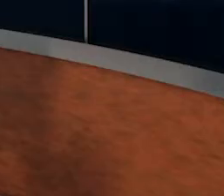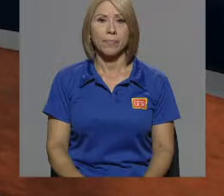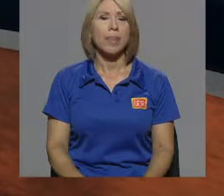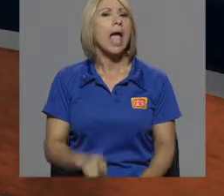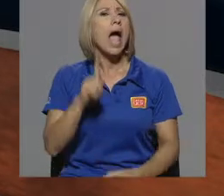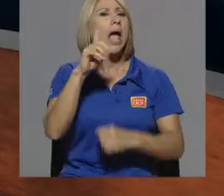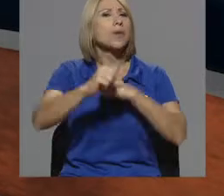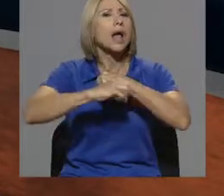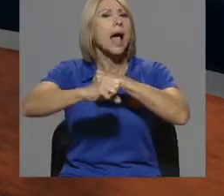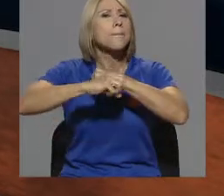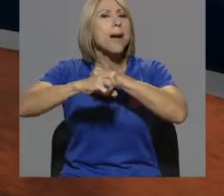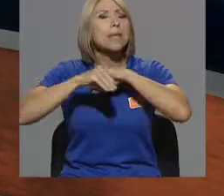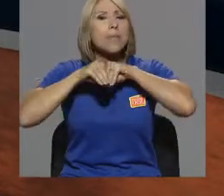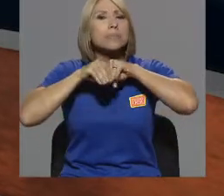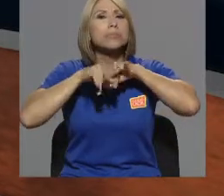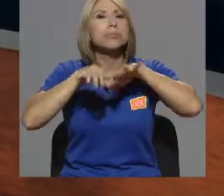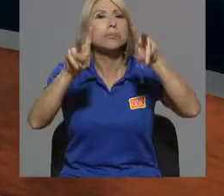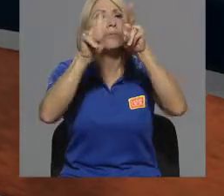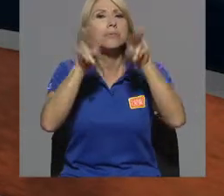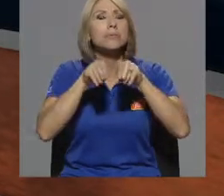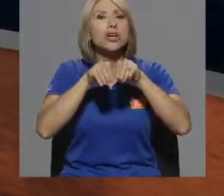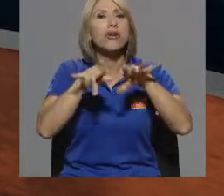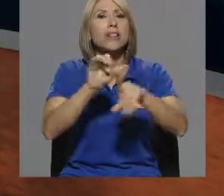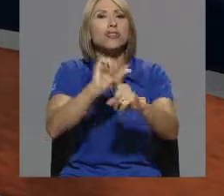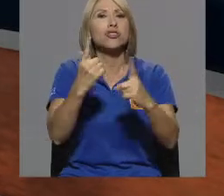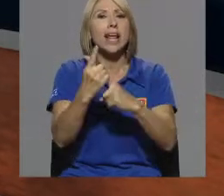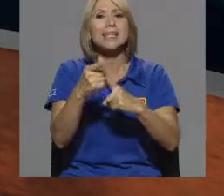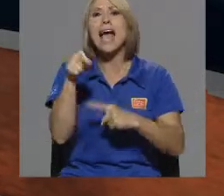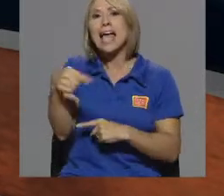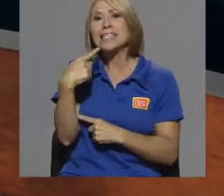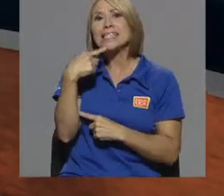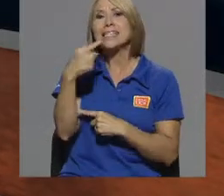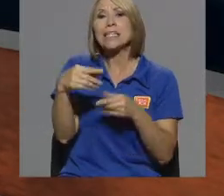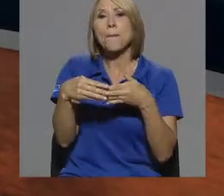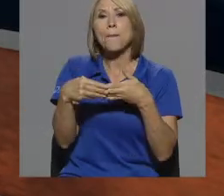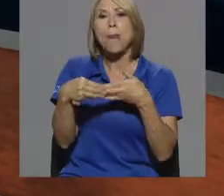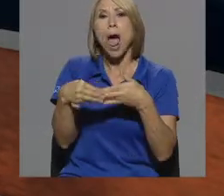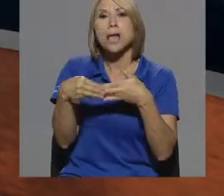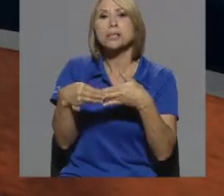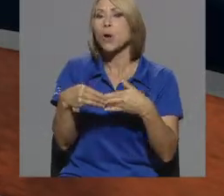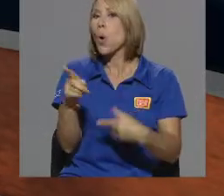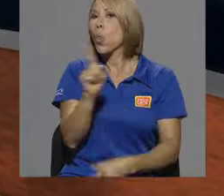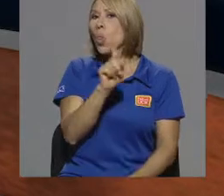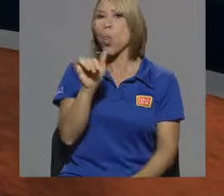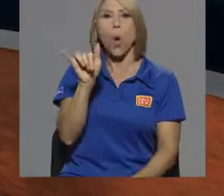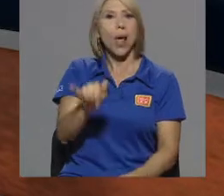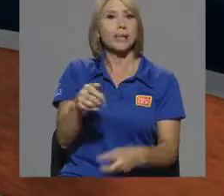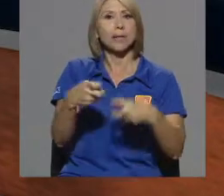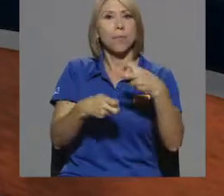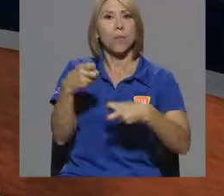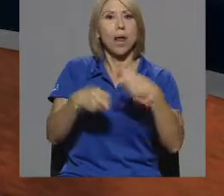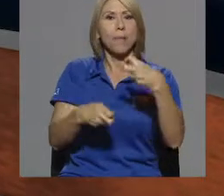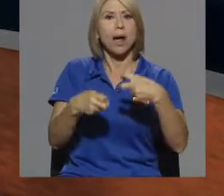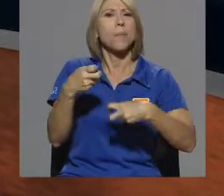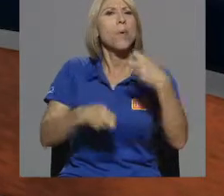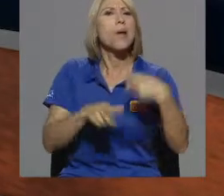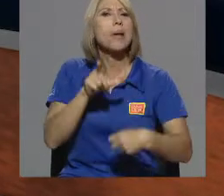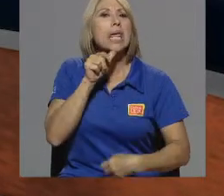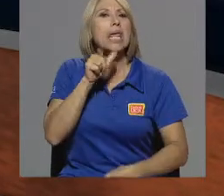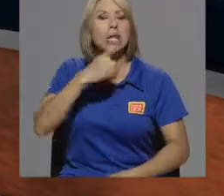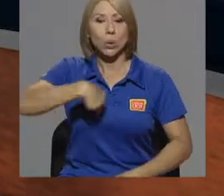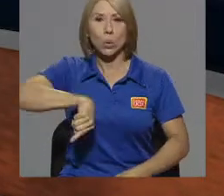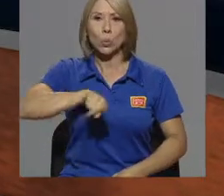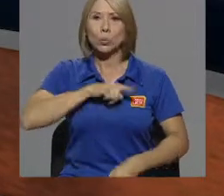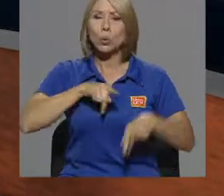Hay una campaña que circula en redes sociales en donde se asegura que el plástico no es el problema. El problema somos